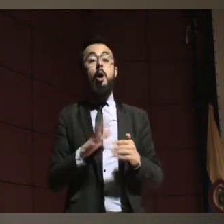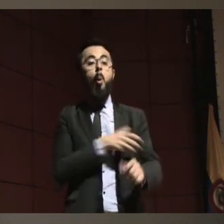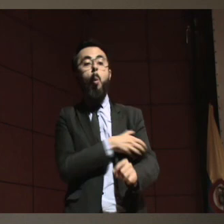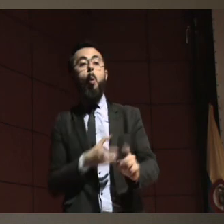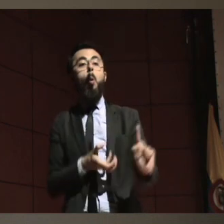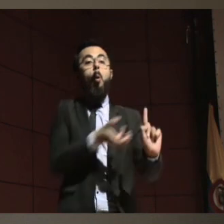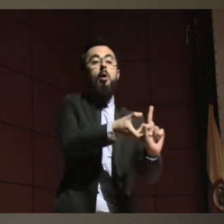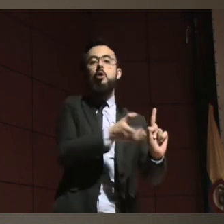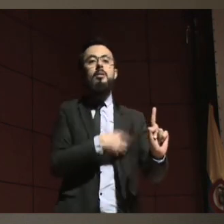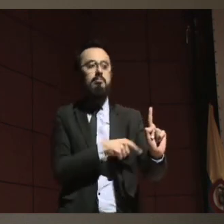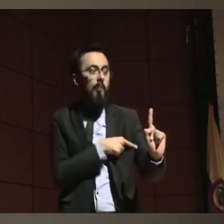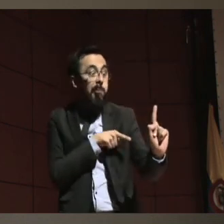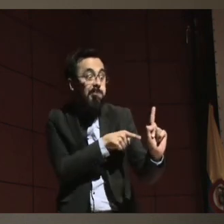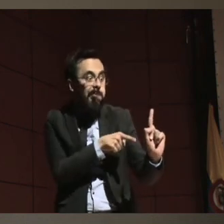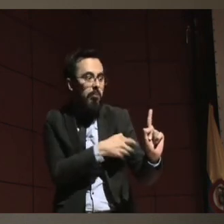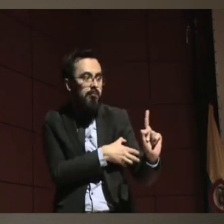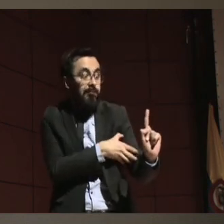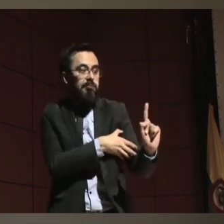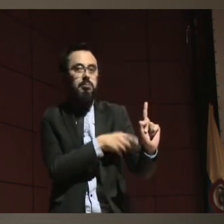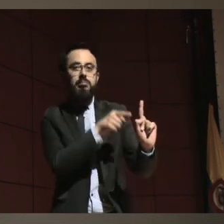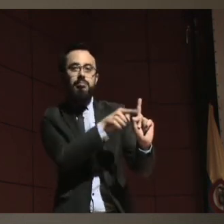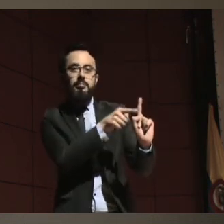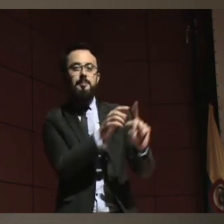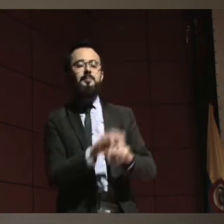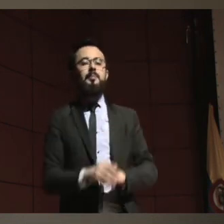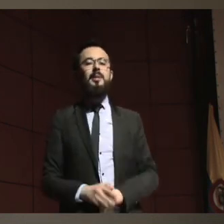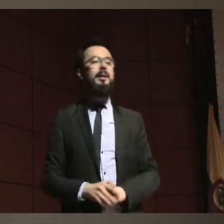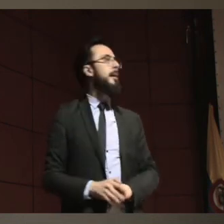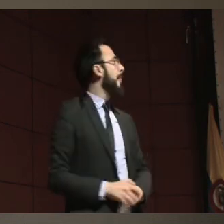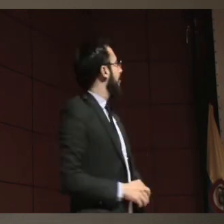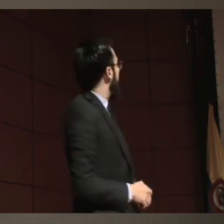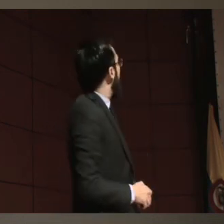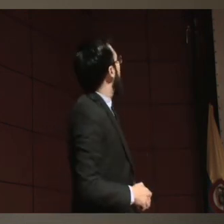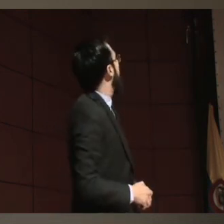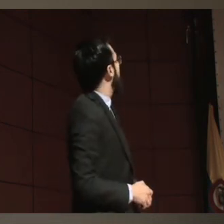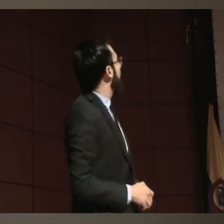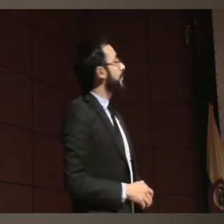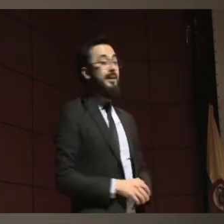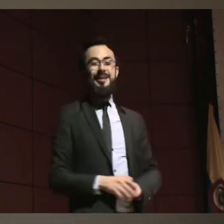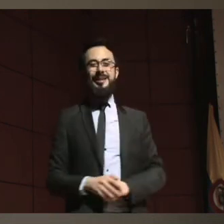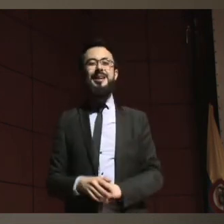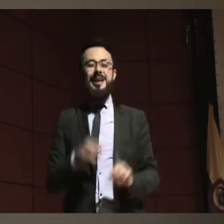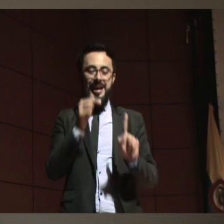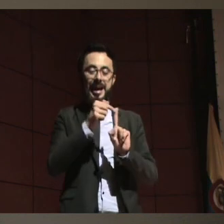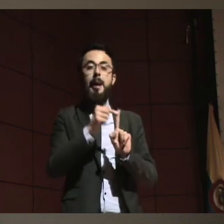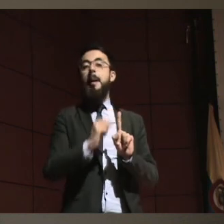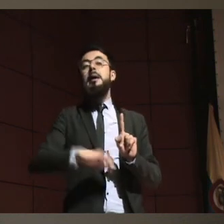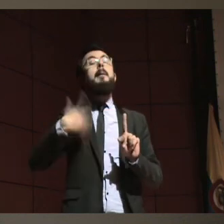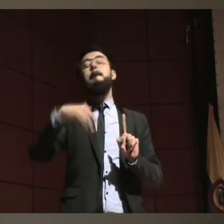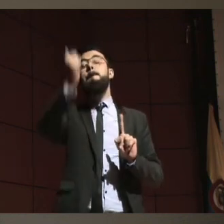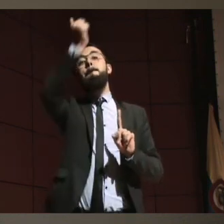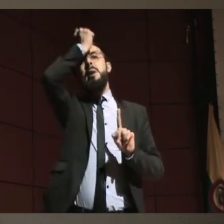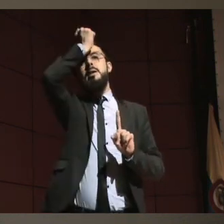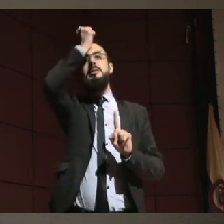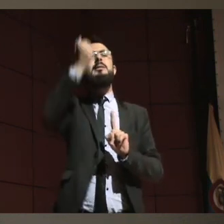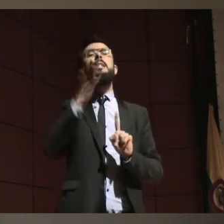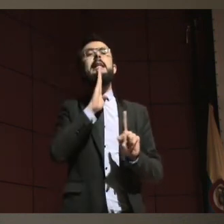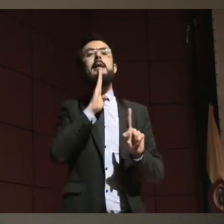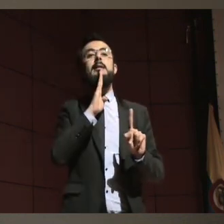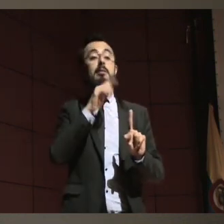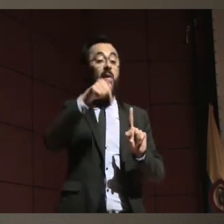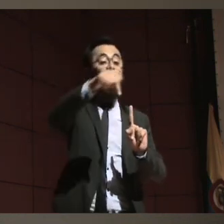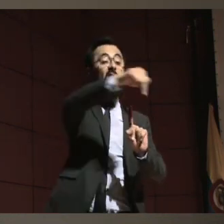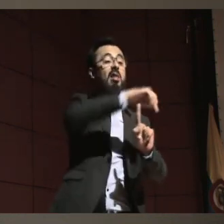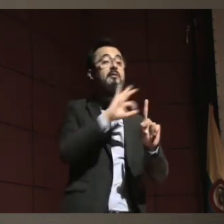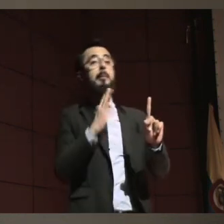actuar como el agente primario de su propia vida, ese es, ese sería nuestra meta, sería